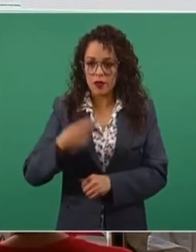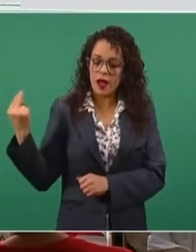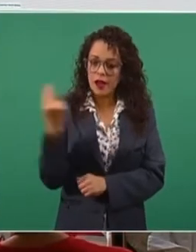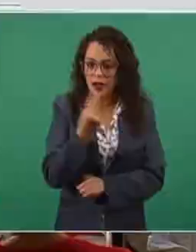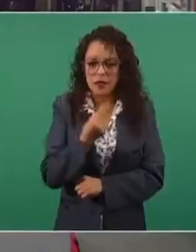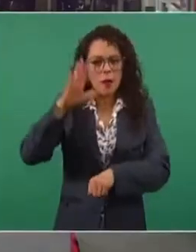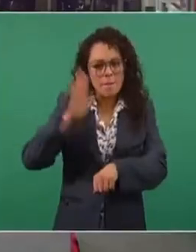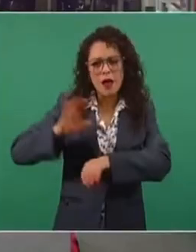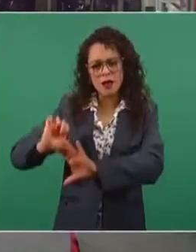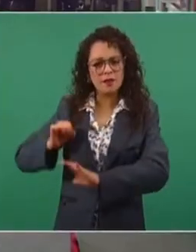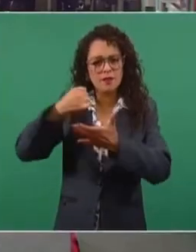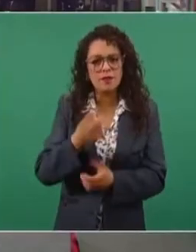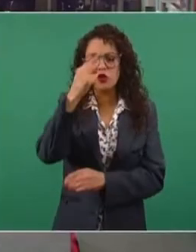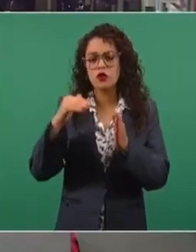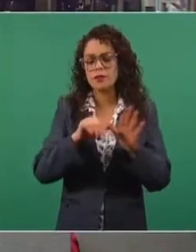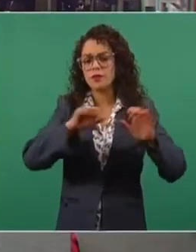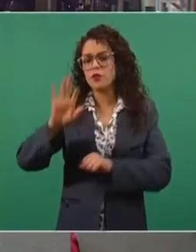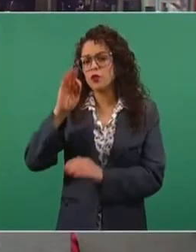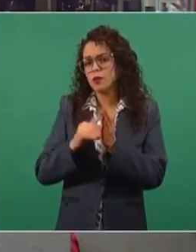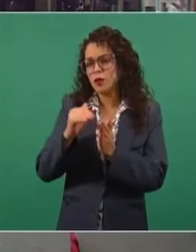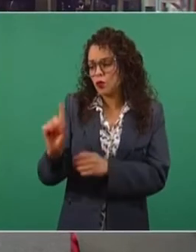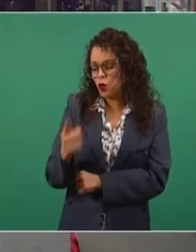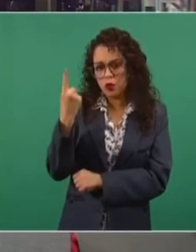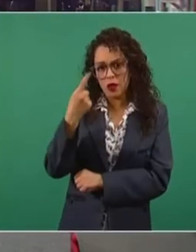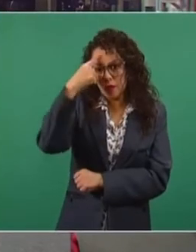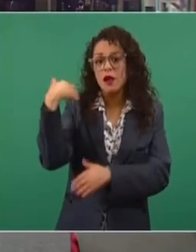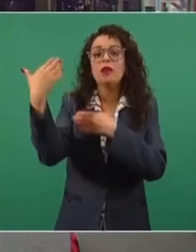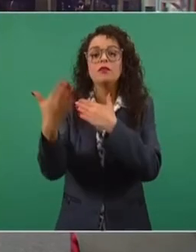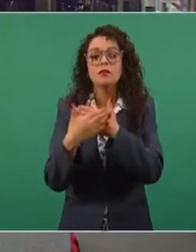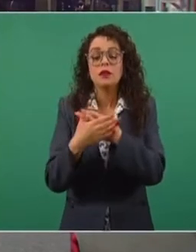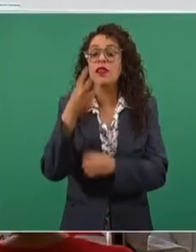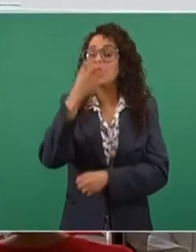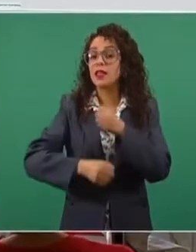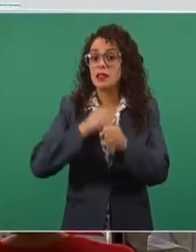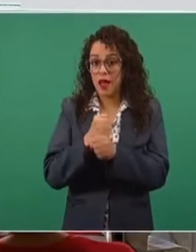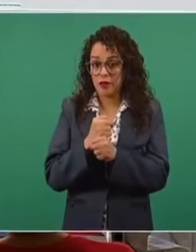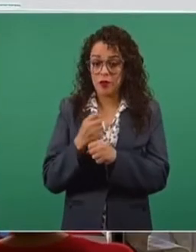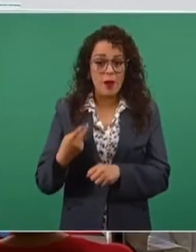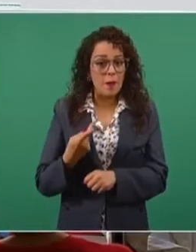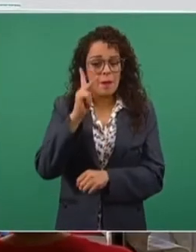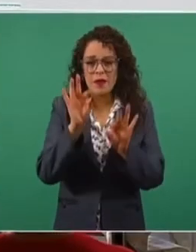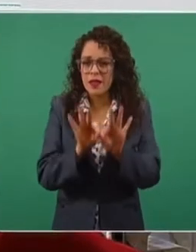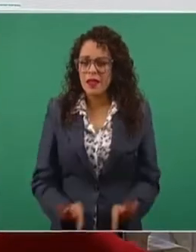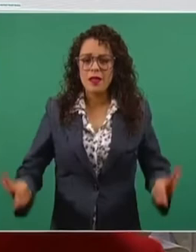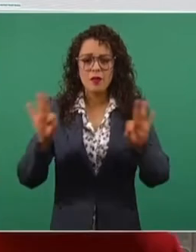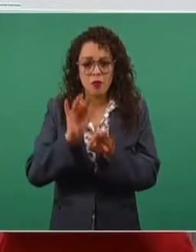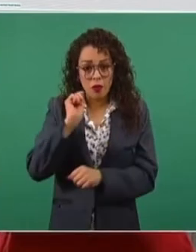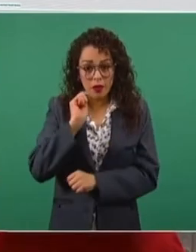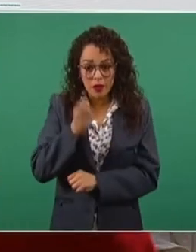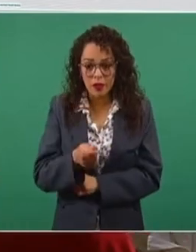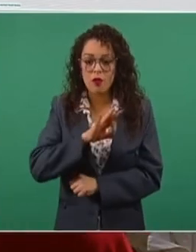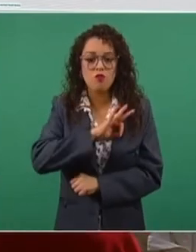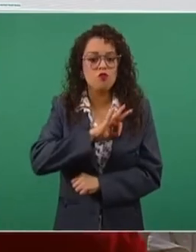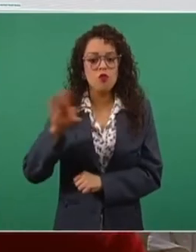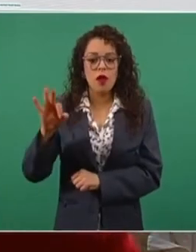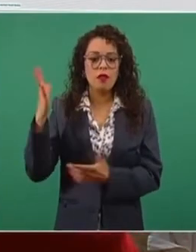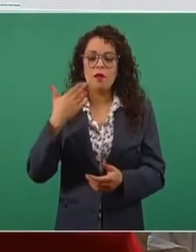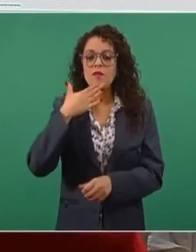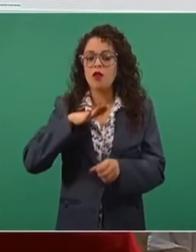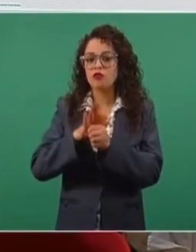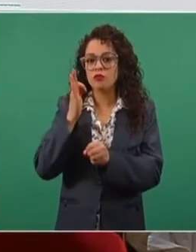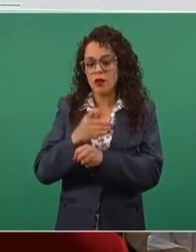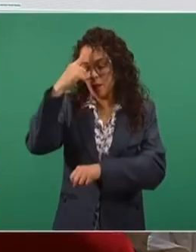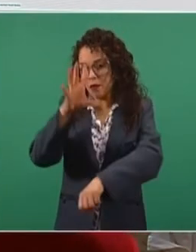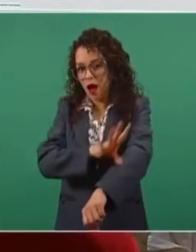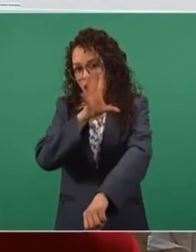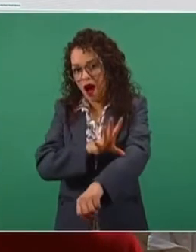una inversión adicional de dos mil 640 millones de dólares para los próximos tres años, pero es fundamental para alcanzar la autosuficiencia